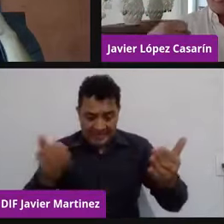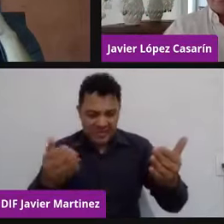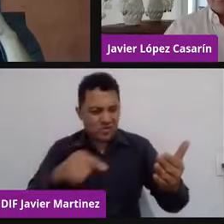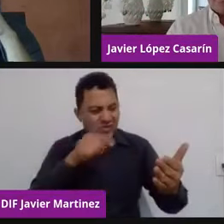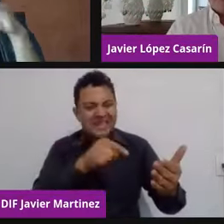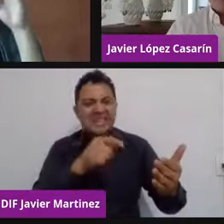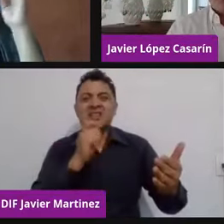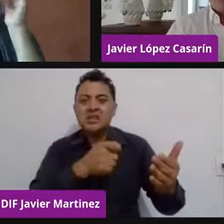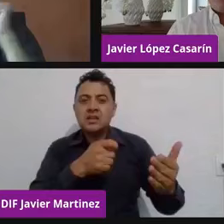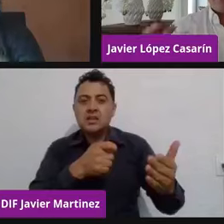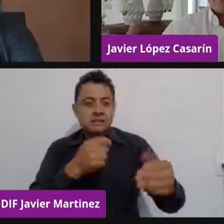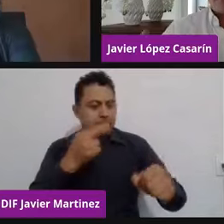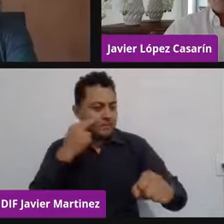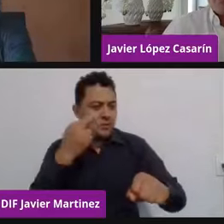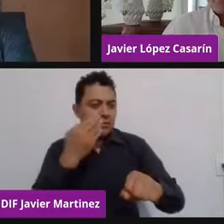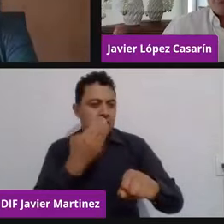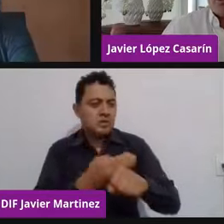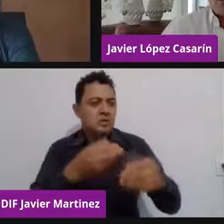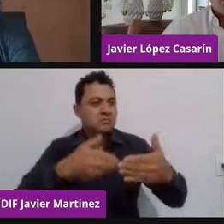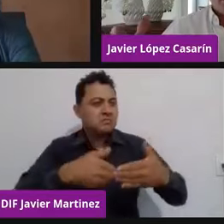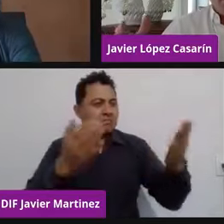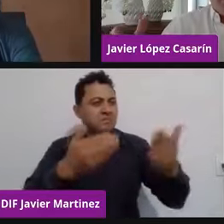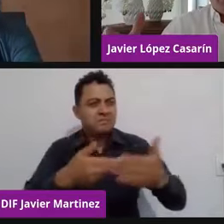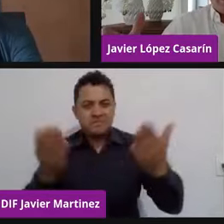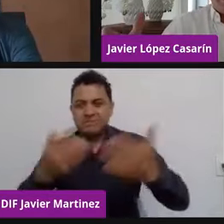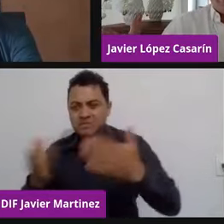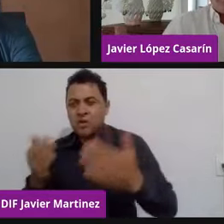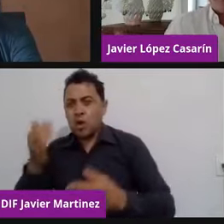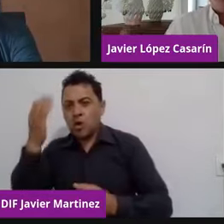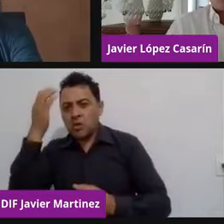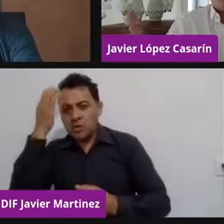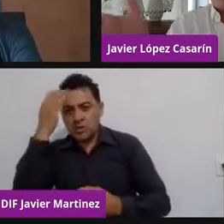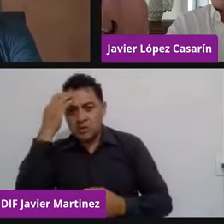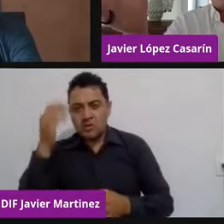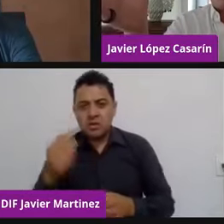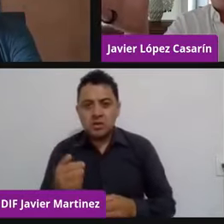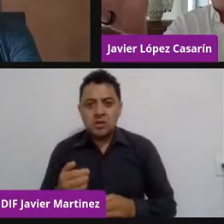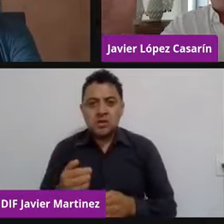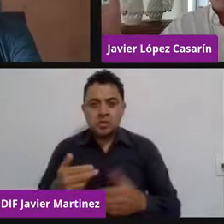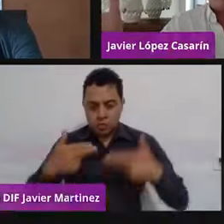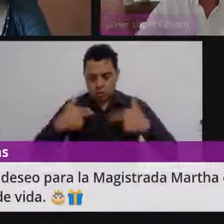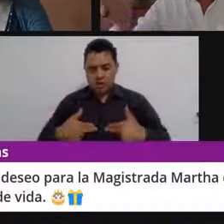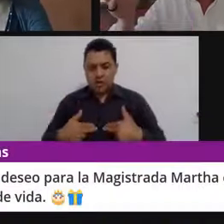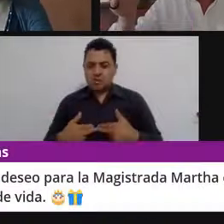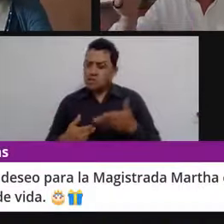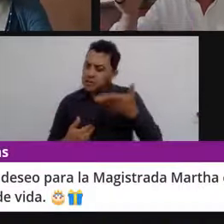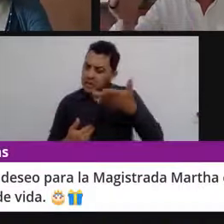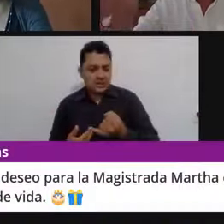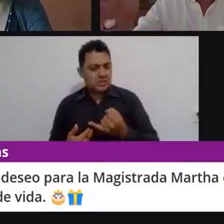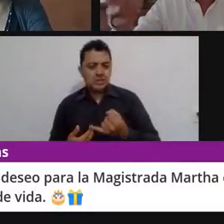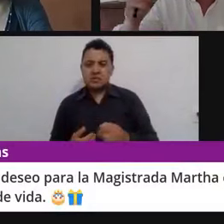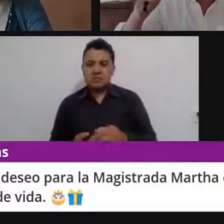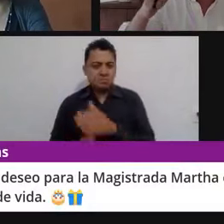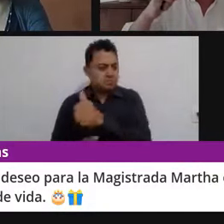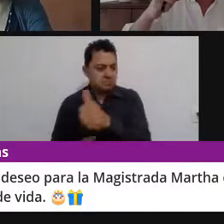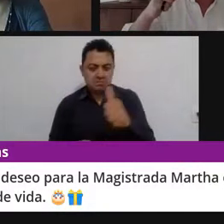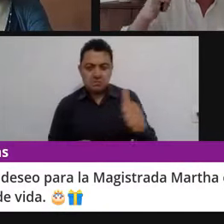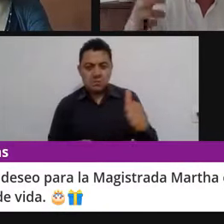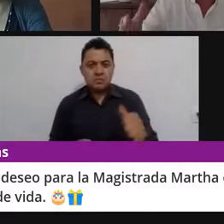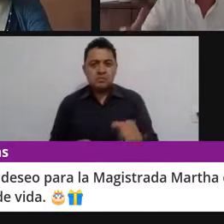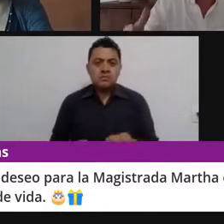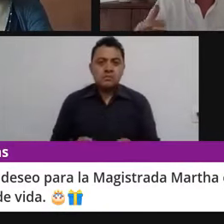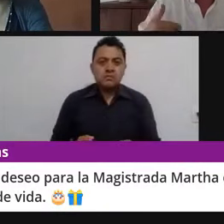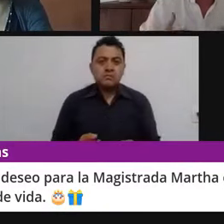lleva puntos de vista diferentes, pero así somos. Pero que lo que estamos haciendo es crecer, crecer y sensibilizando y